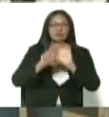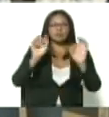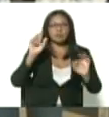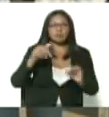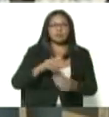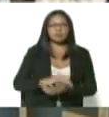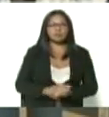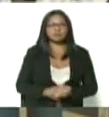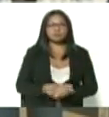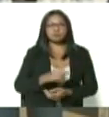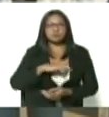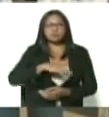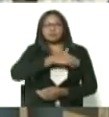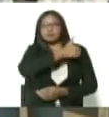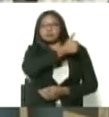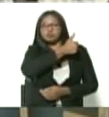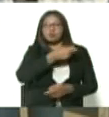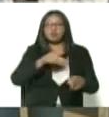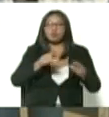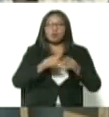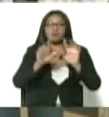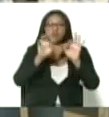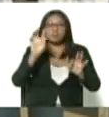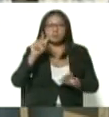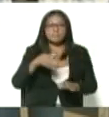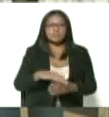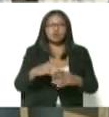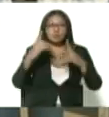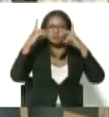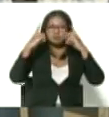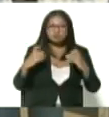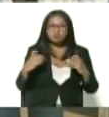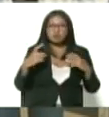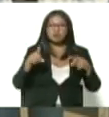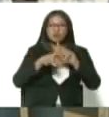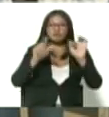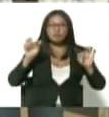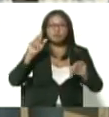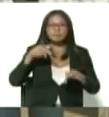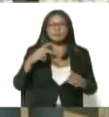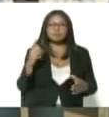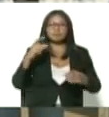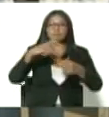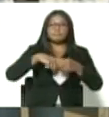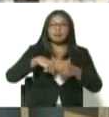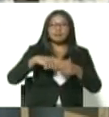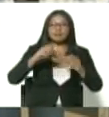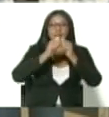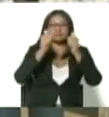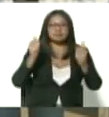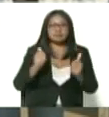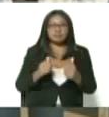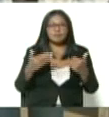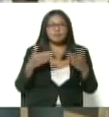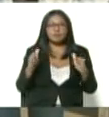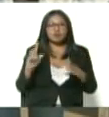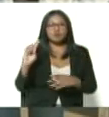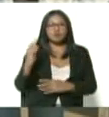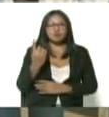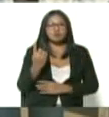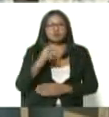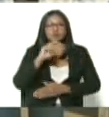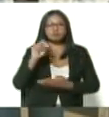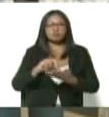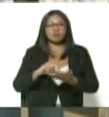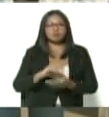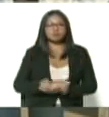nuestra directora como todos los profesionales que hacemos parte y formamos este sistema público único nacional de